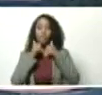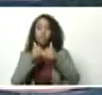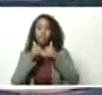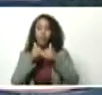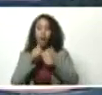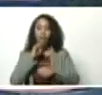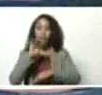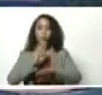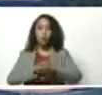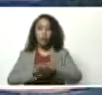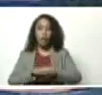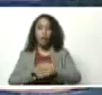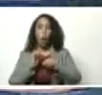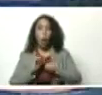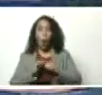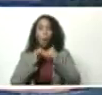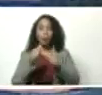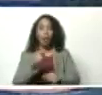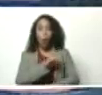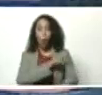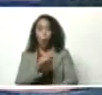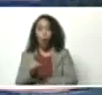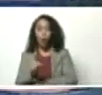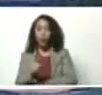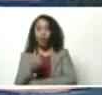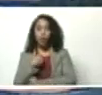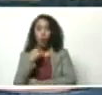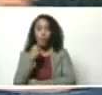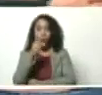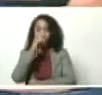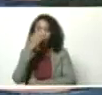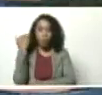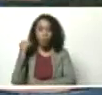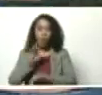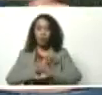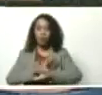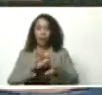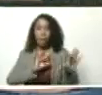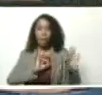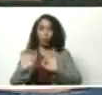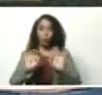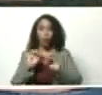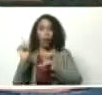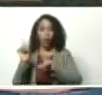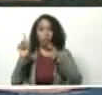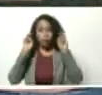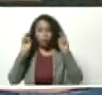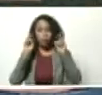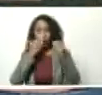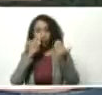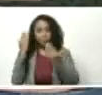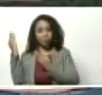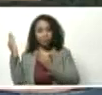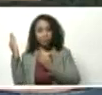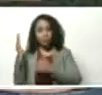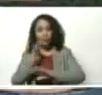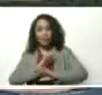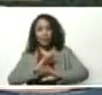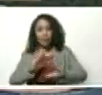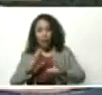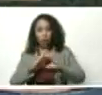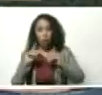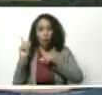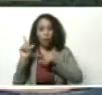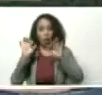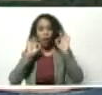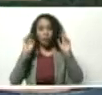a empezar a concretar la orden que di el año pasado. Ya preparando estos escenarios, preparando todos estos